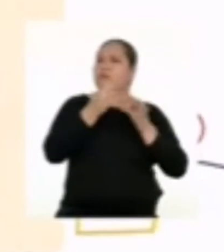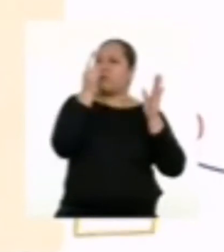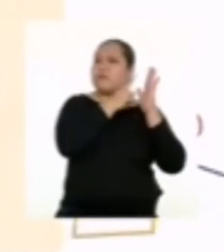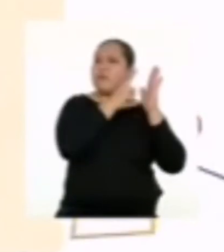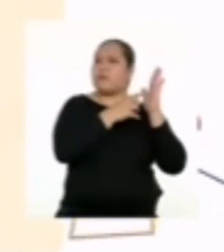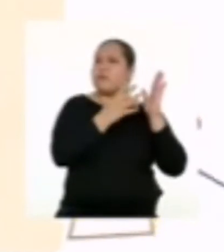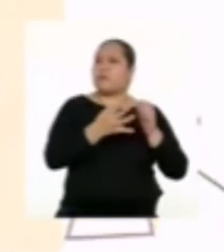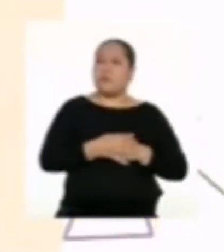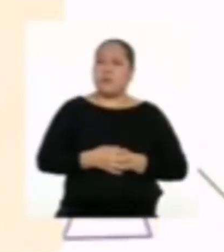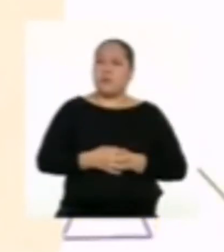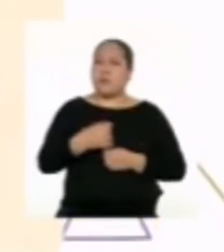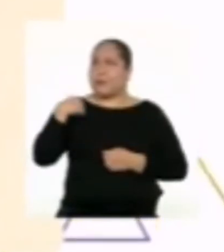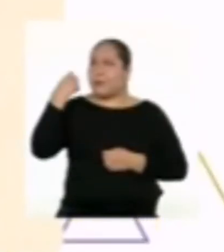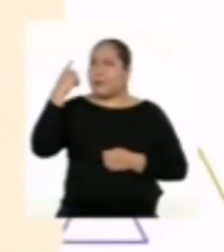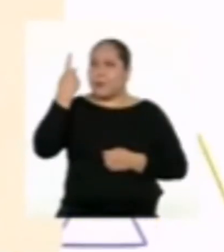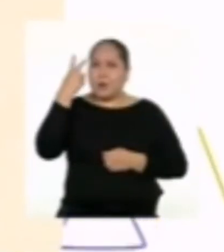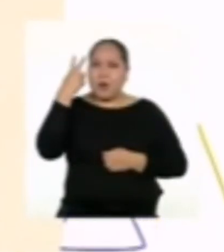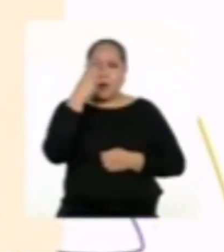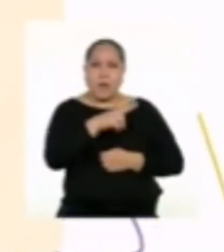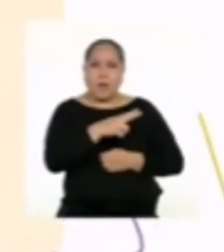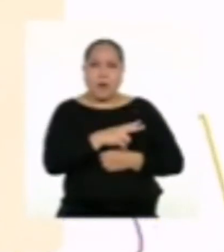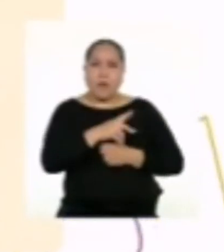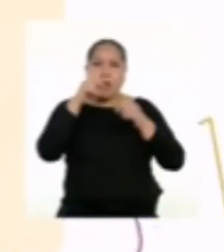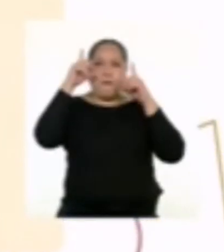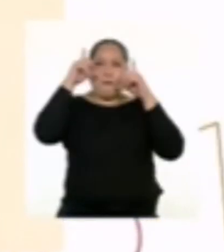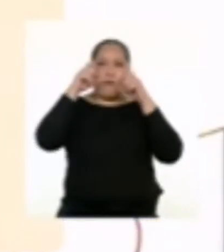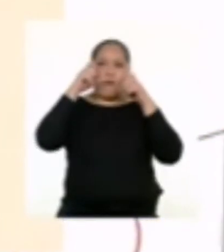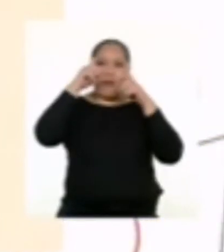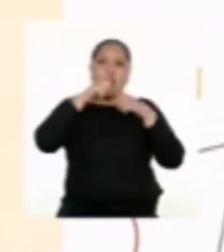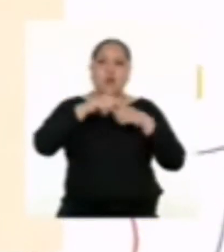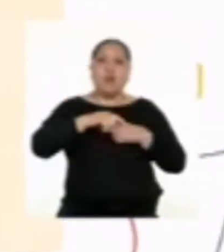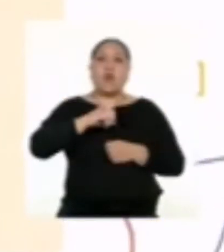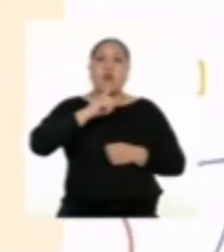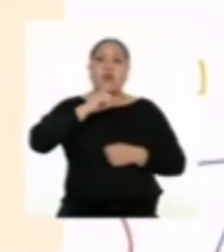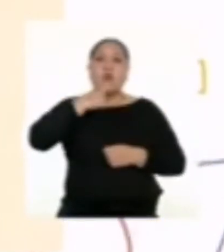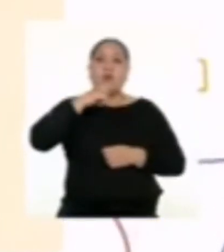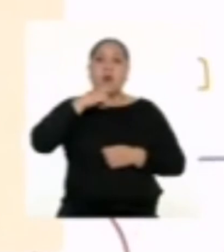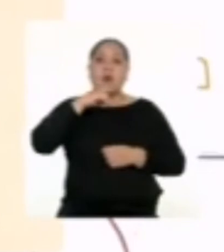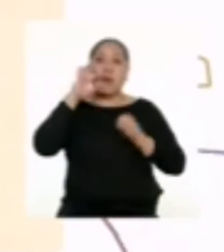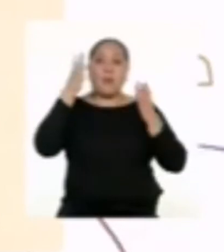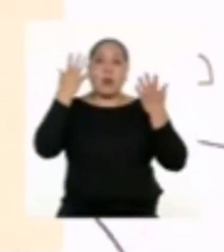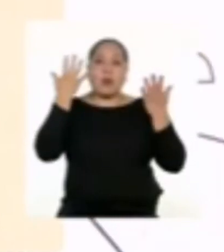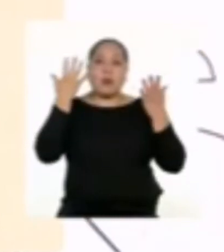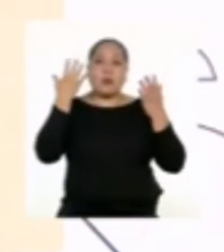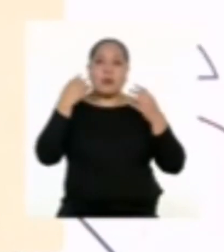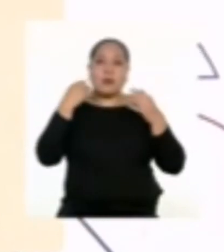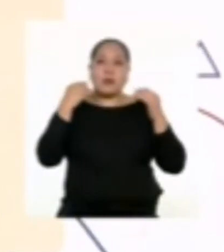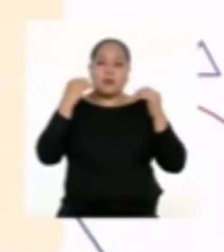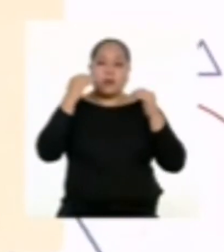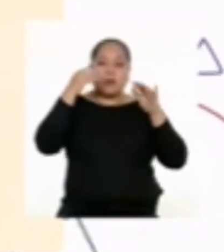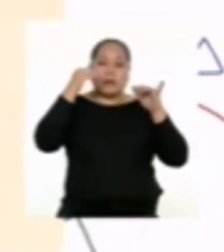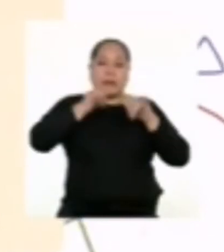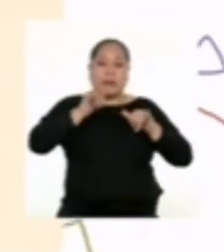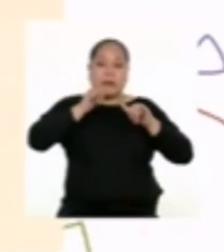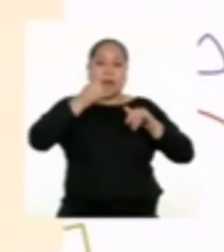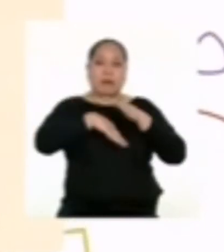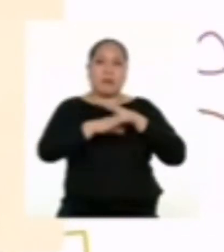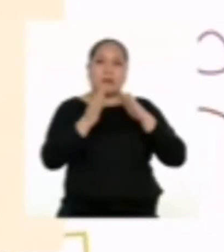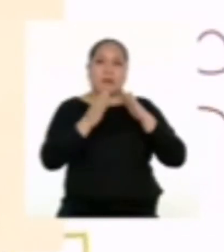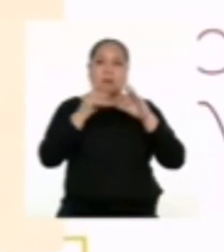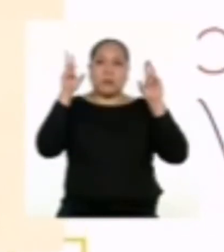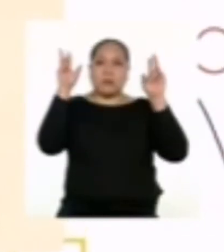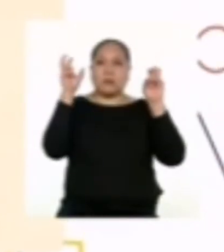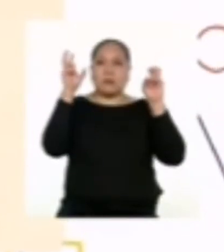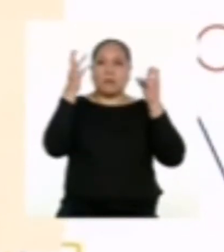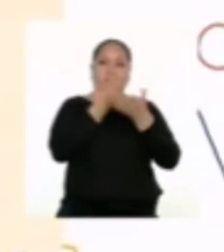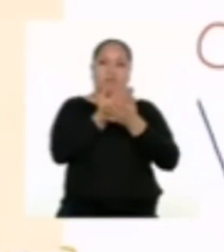el texto? Lo primero que me llama la atención es la foto, con una chica que parece estar encerrada en esta pandemia. Y el título